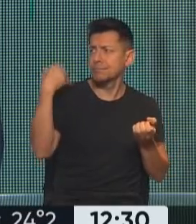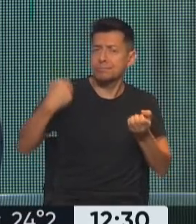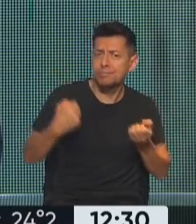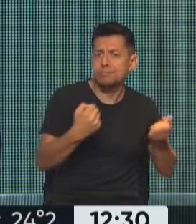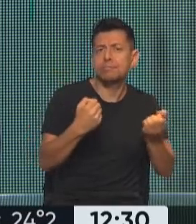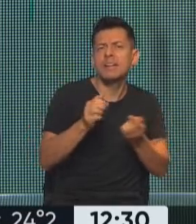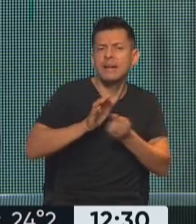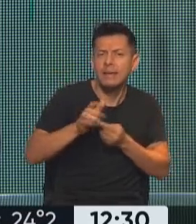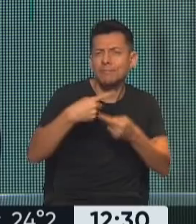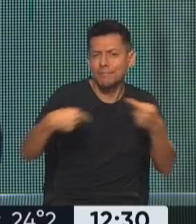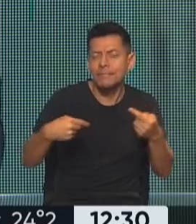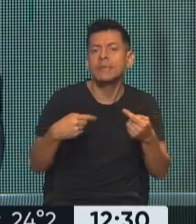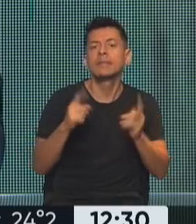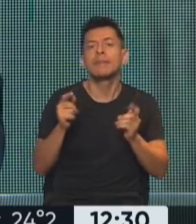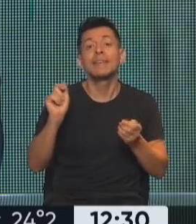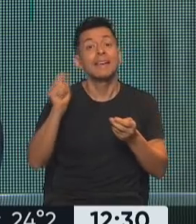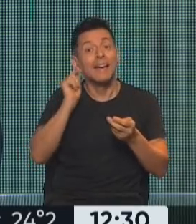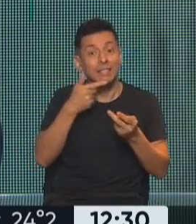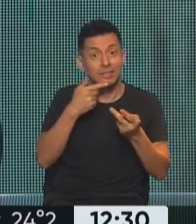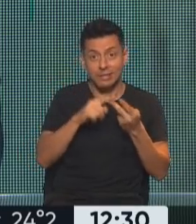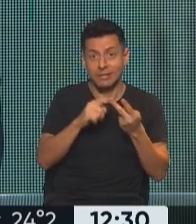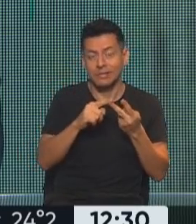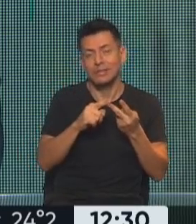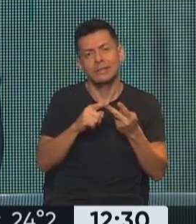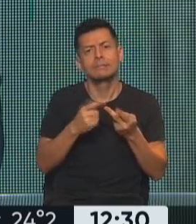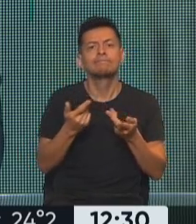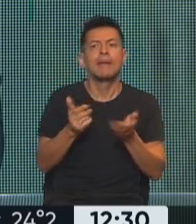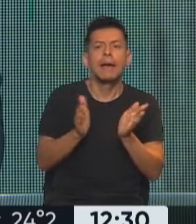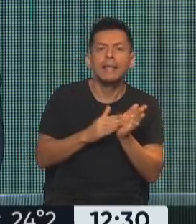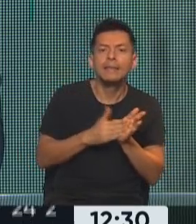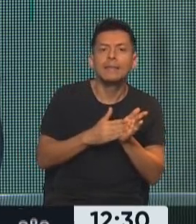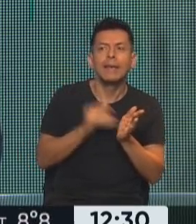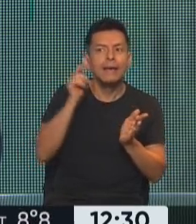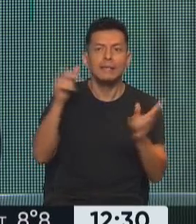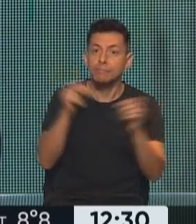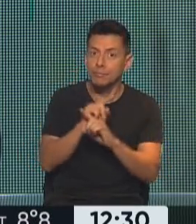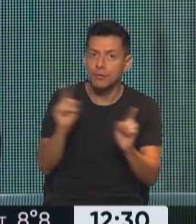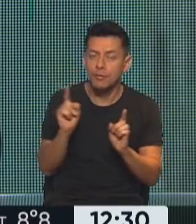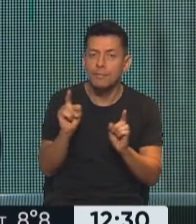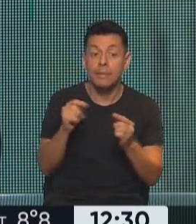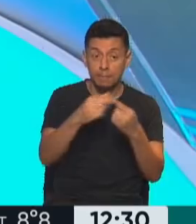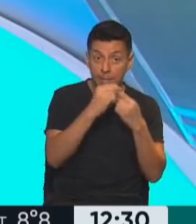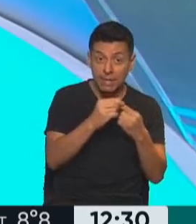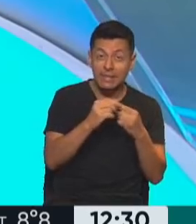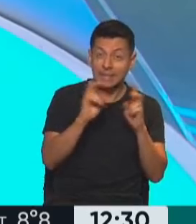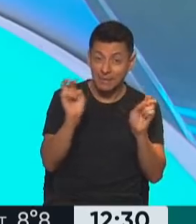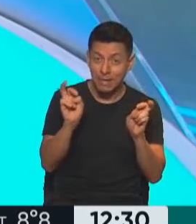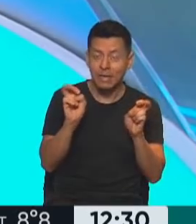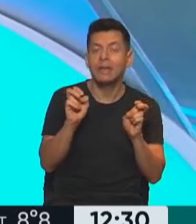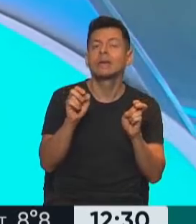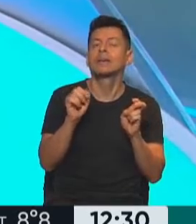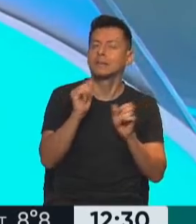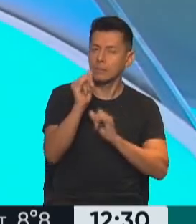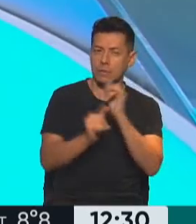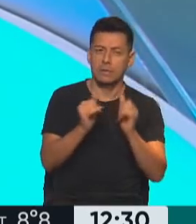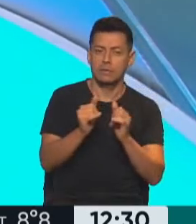de granos. Y el tema del gasoil, las garantías de abastecimiento de gasoil. Con respecto al primer punto, te cuento que se le